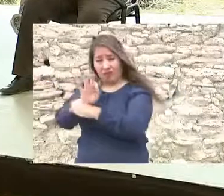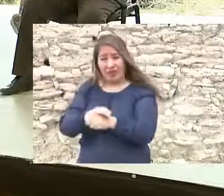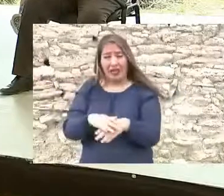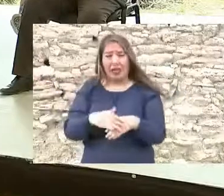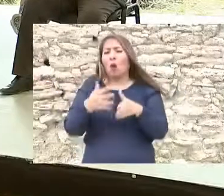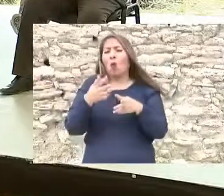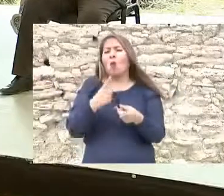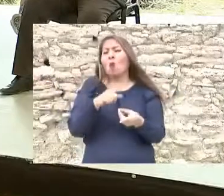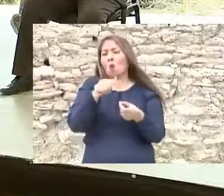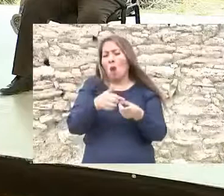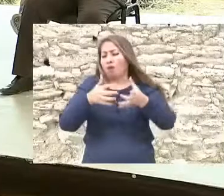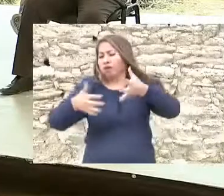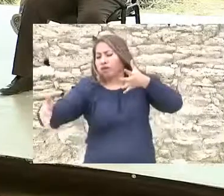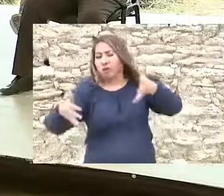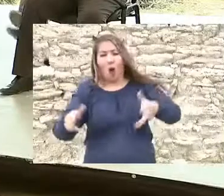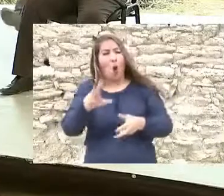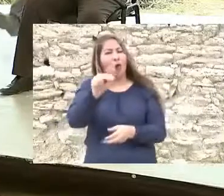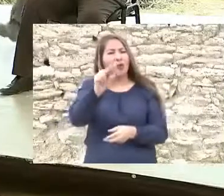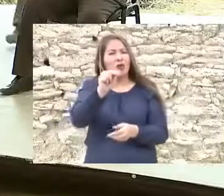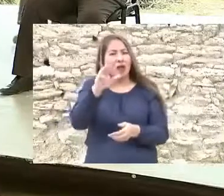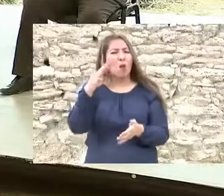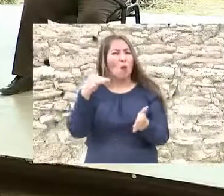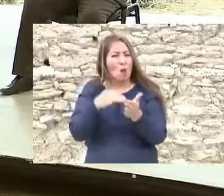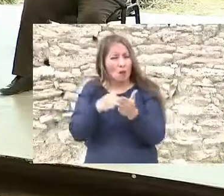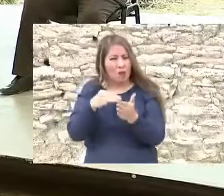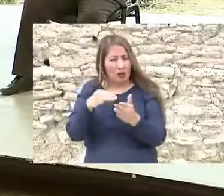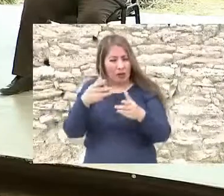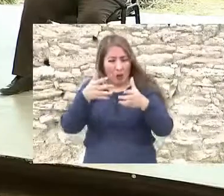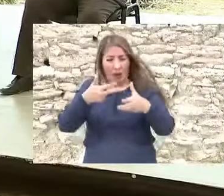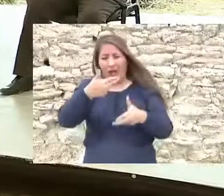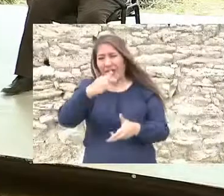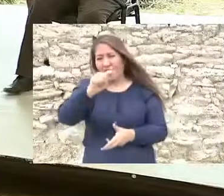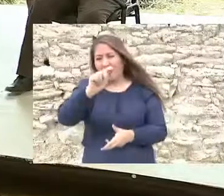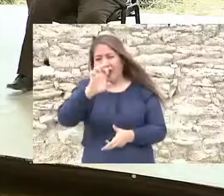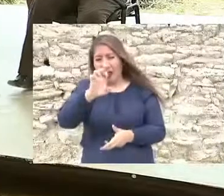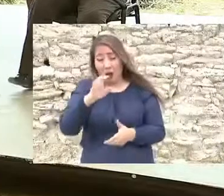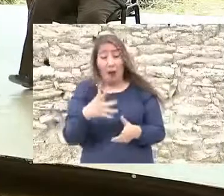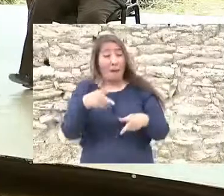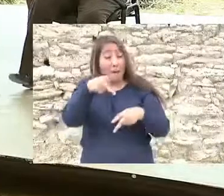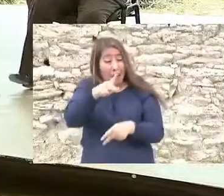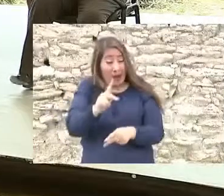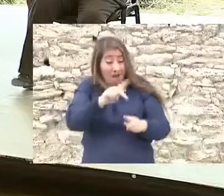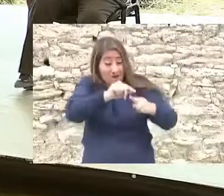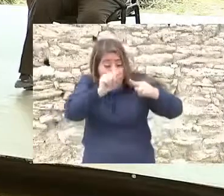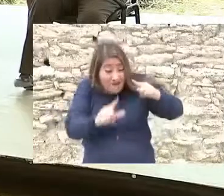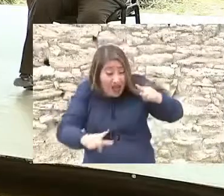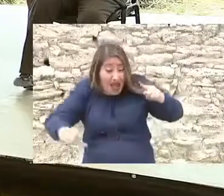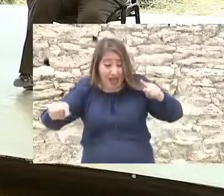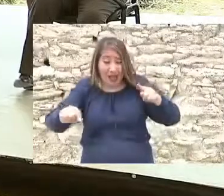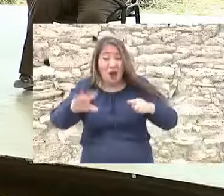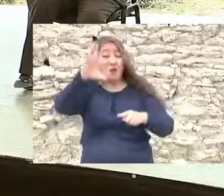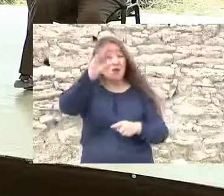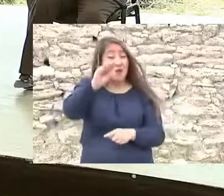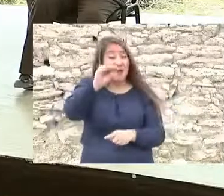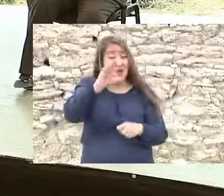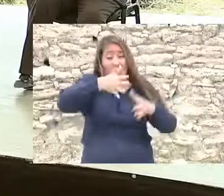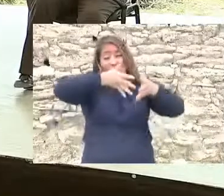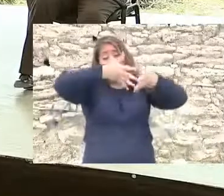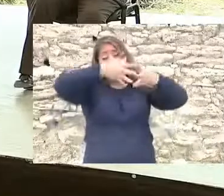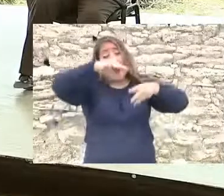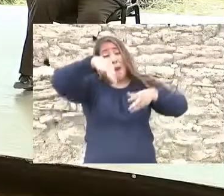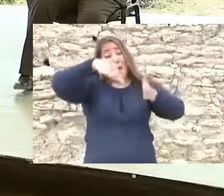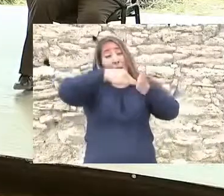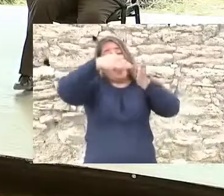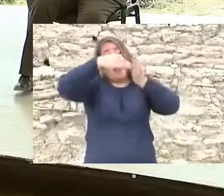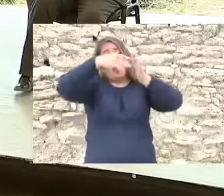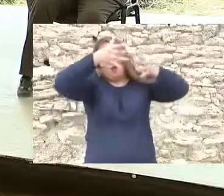mil hectáreas, pero en total en nuestro país tenemos 90 millones de hectáreas que preservan las